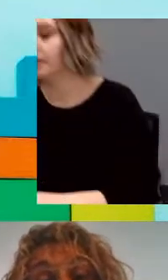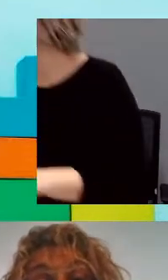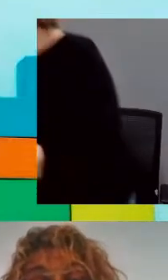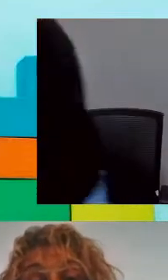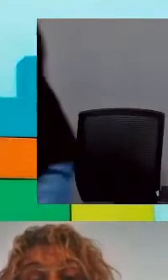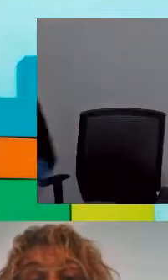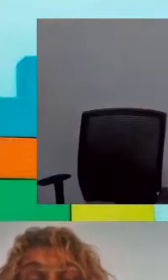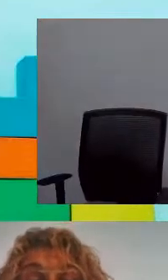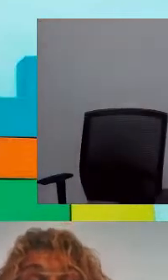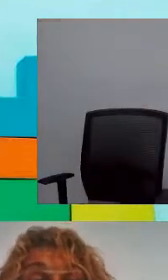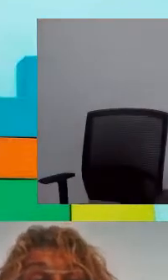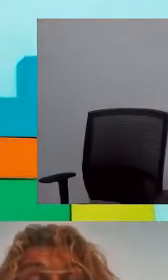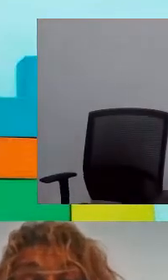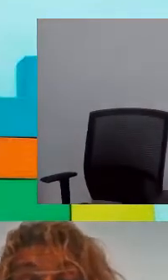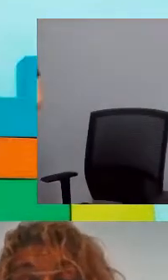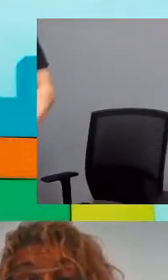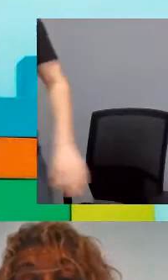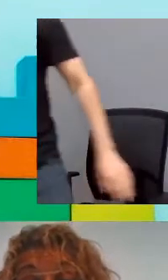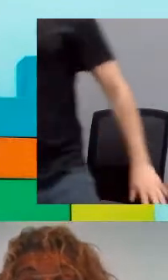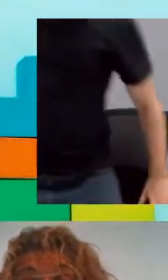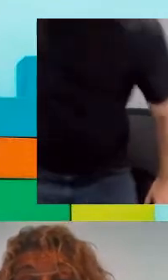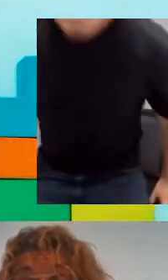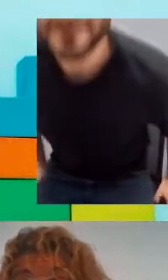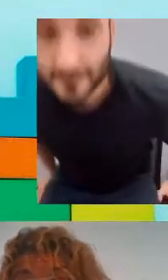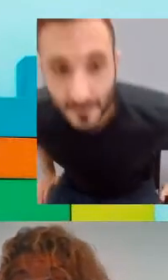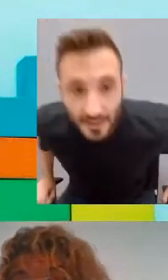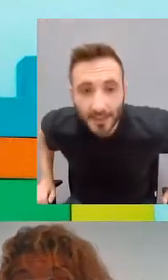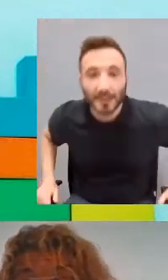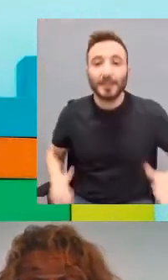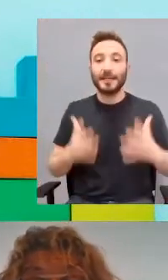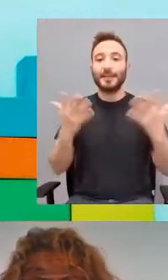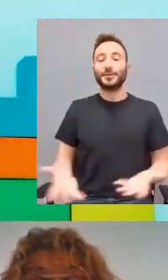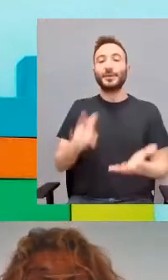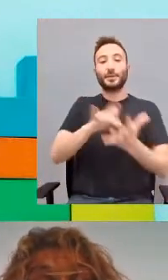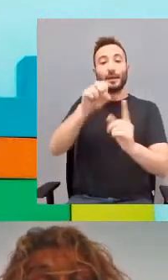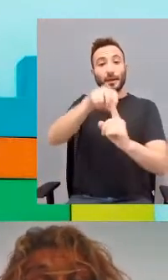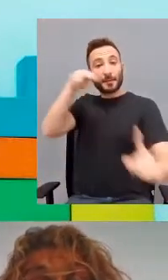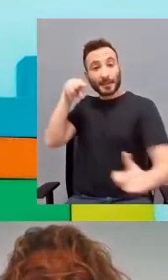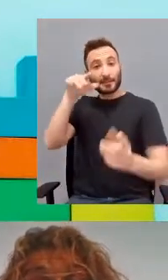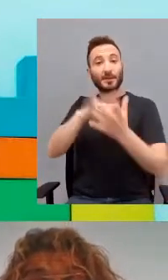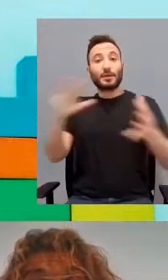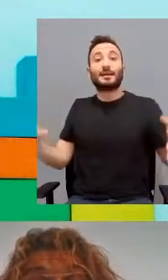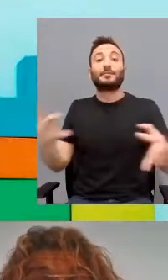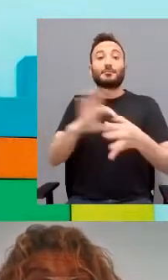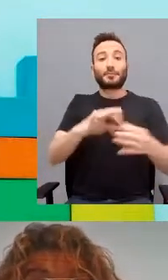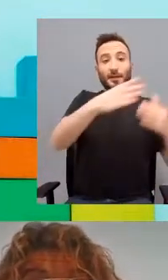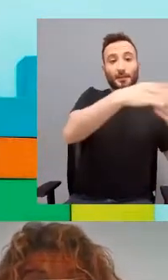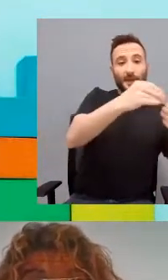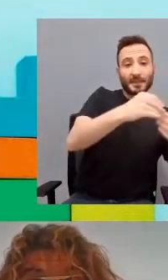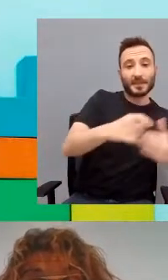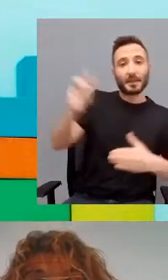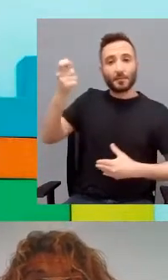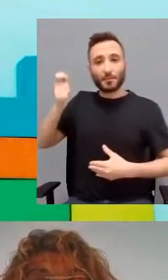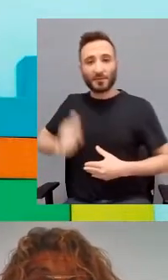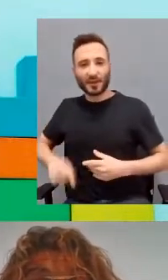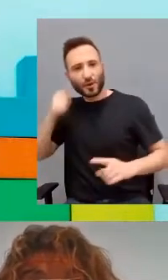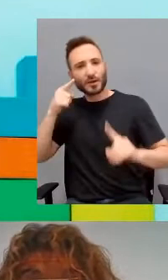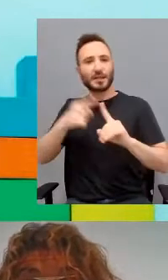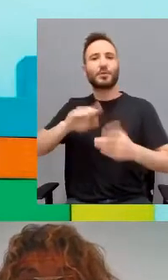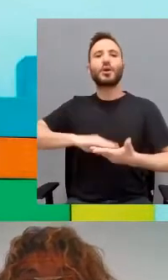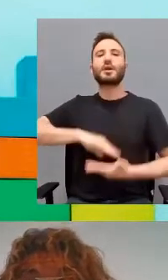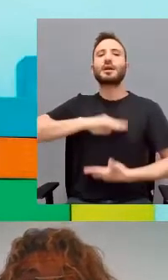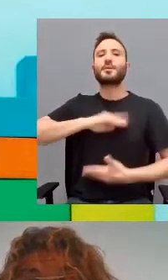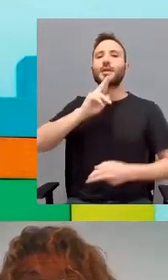Entonces, desde esta perspectiva, la sincronía entre terapeuta y pacientes jóvenes puede definirse como la capacidad de respuesta,